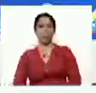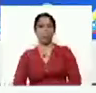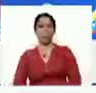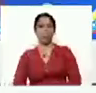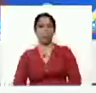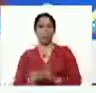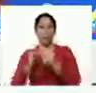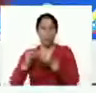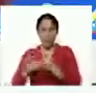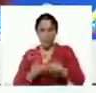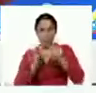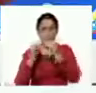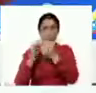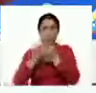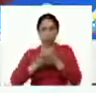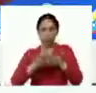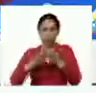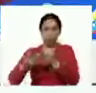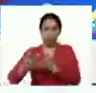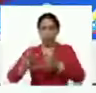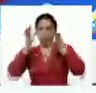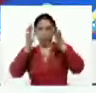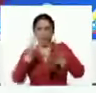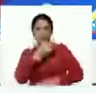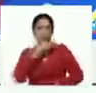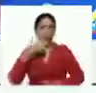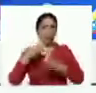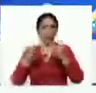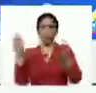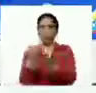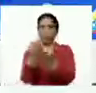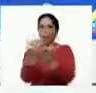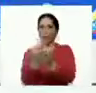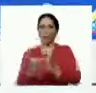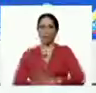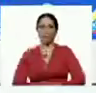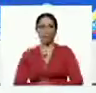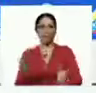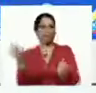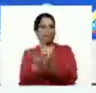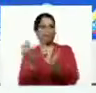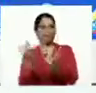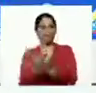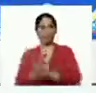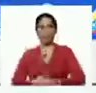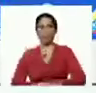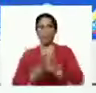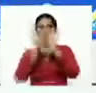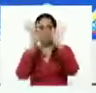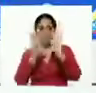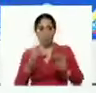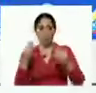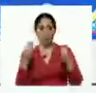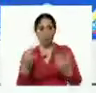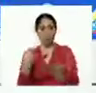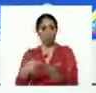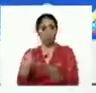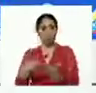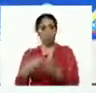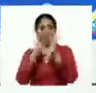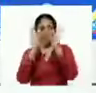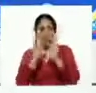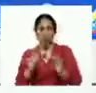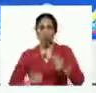Ajustando, corrigiendo, rectificando y mejorando todo siempre. Siempre, Los mecanismos de financiamiento, los